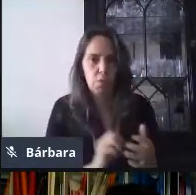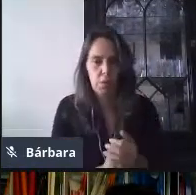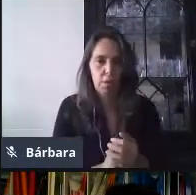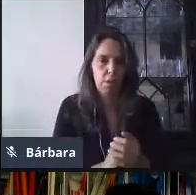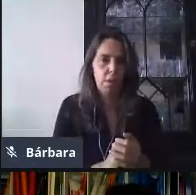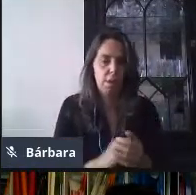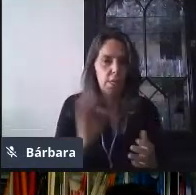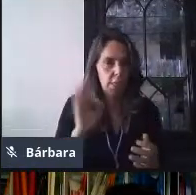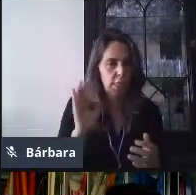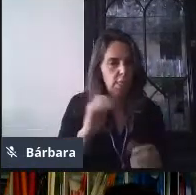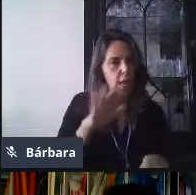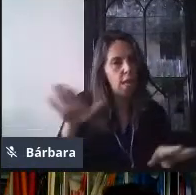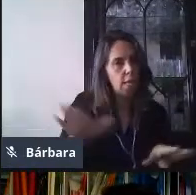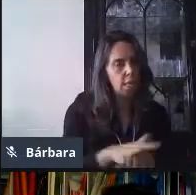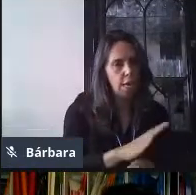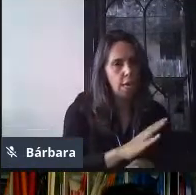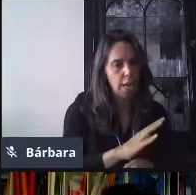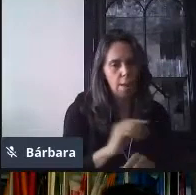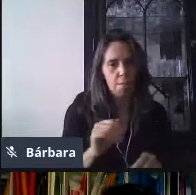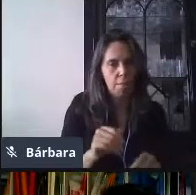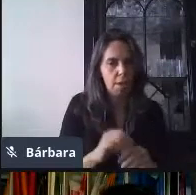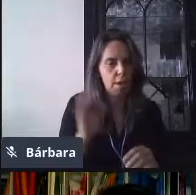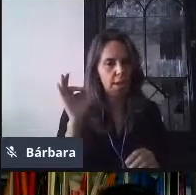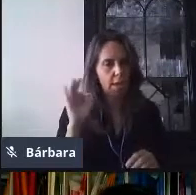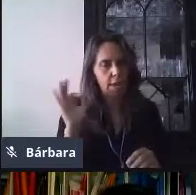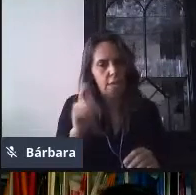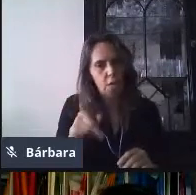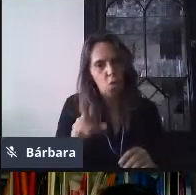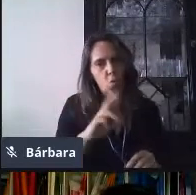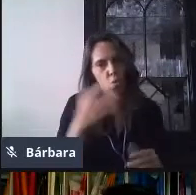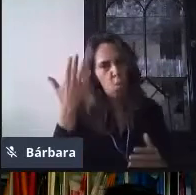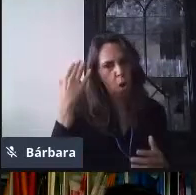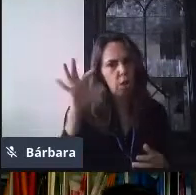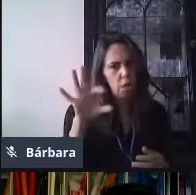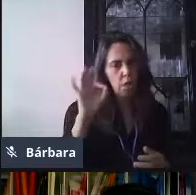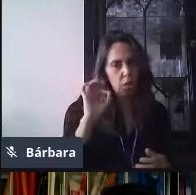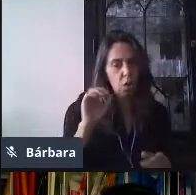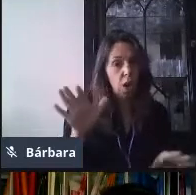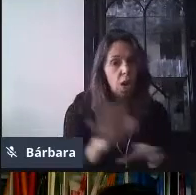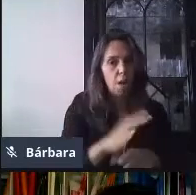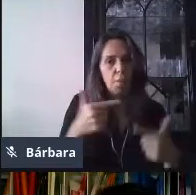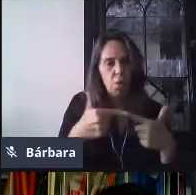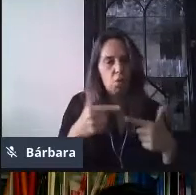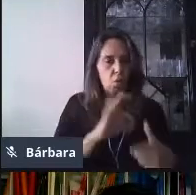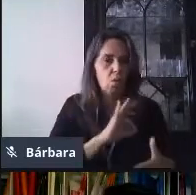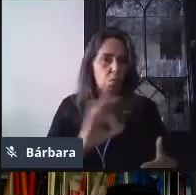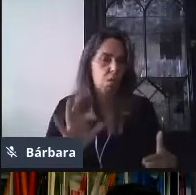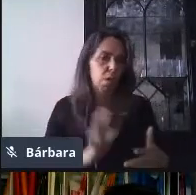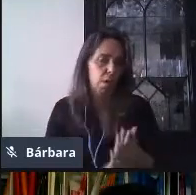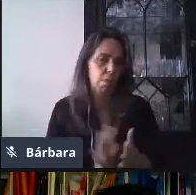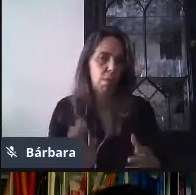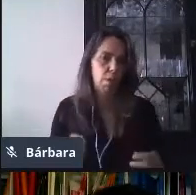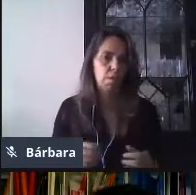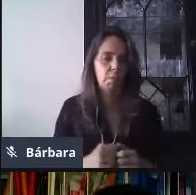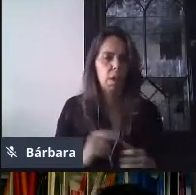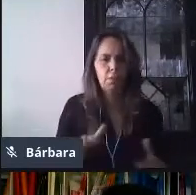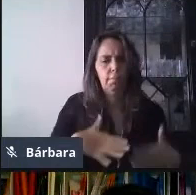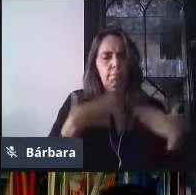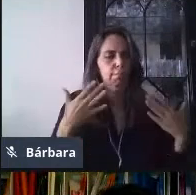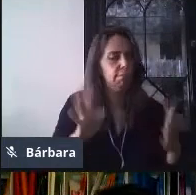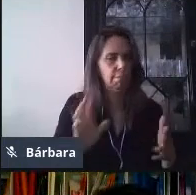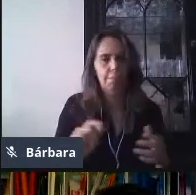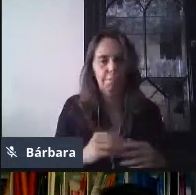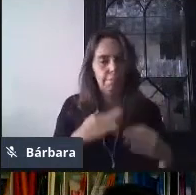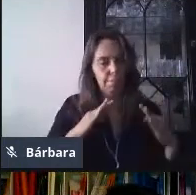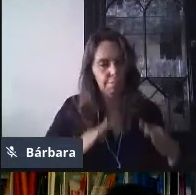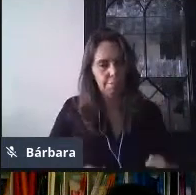por alguna razón no es la respuesta que yo solicito, pues bueno, ya lo puedo seleccionar entre casillas de verificación,